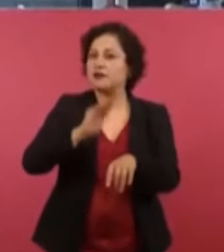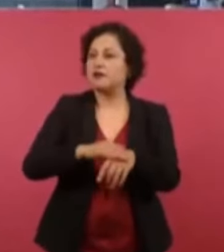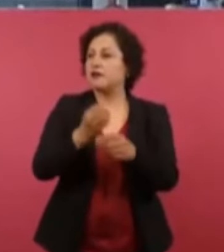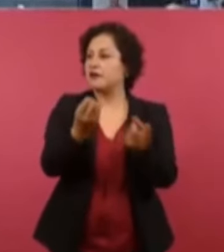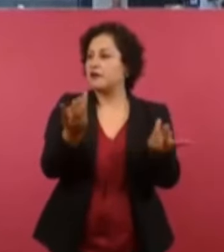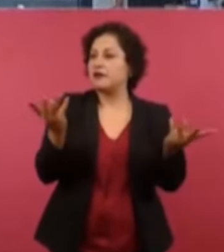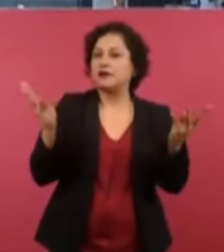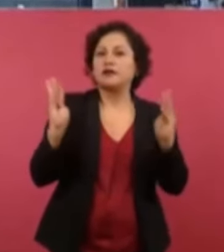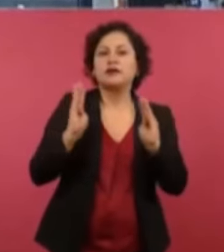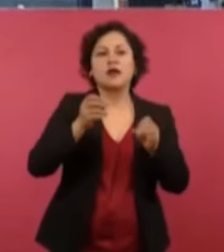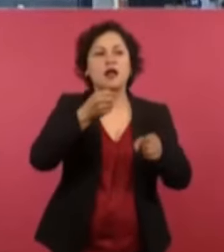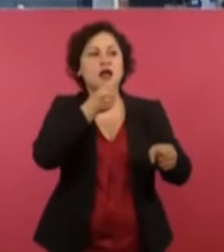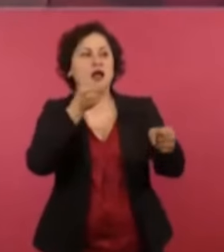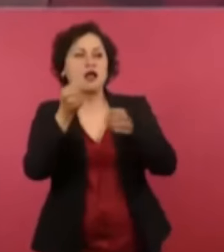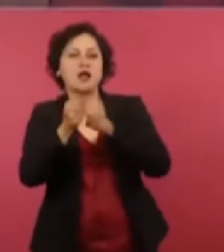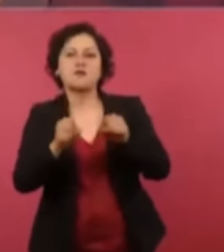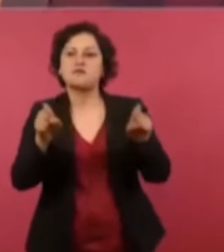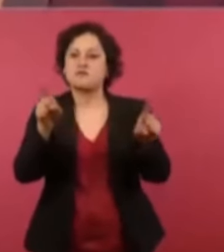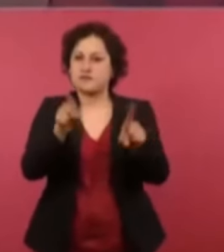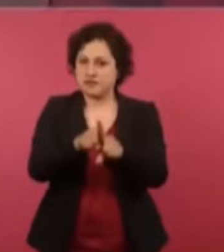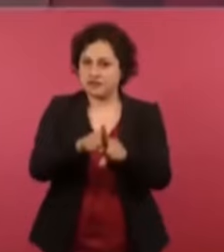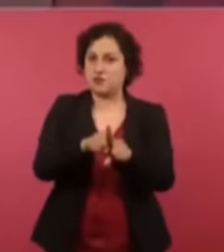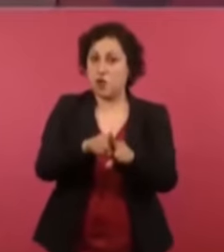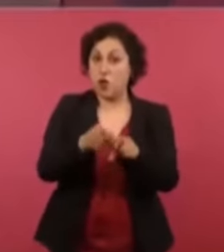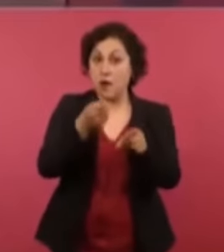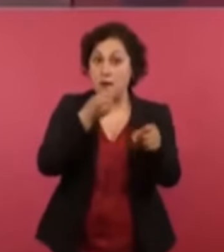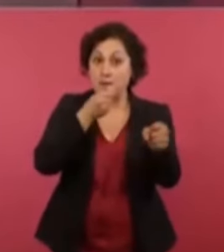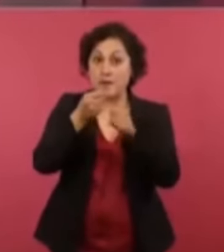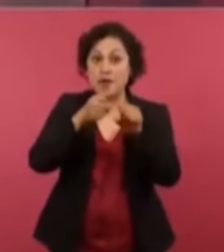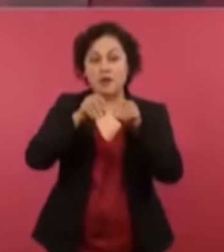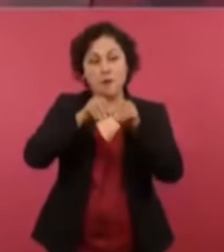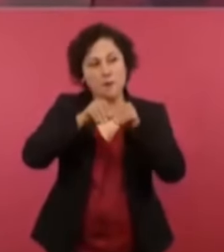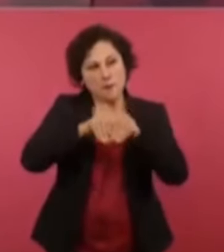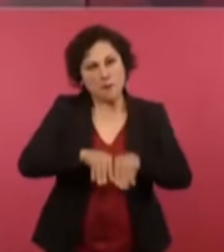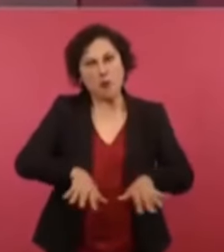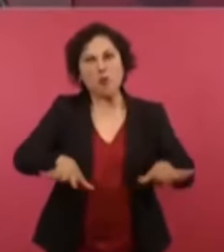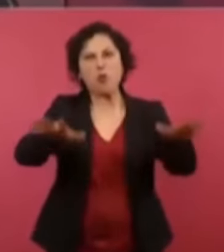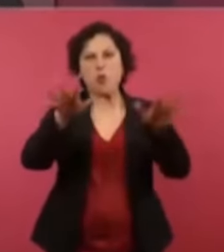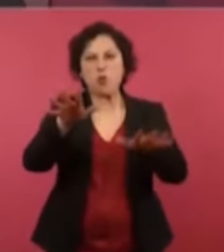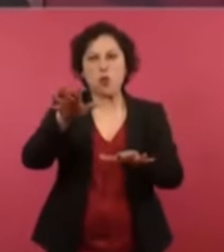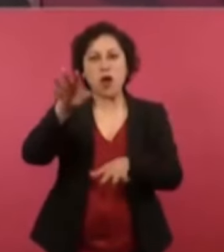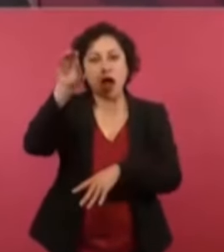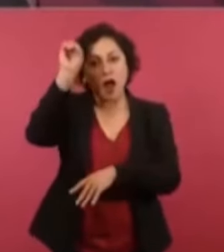con los medios, hacen una transmisión en vivo,